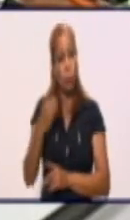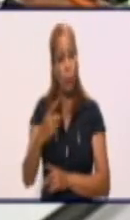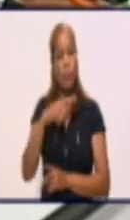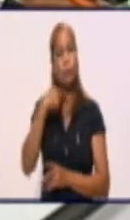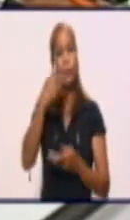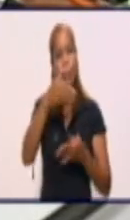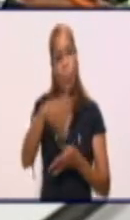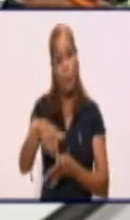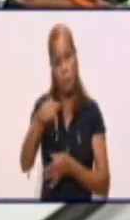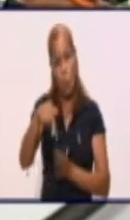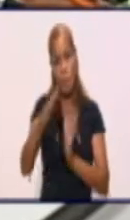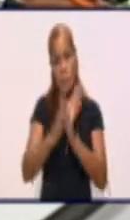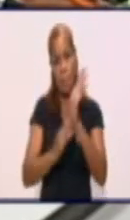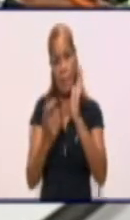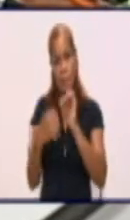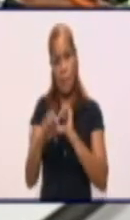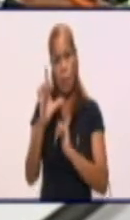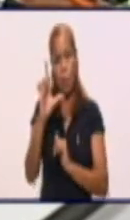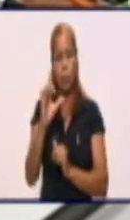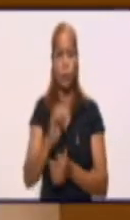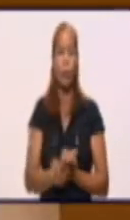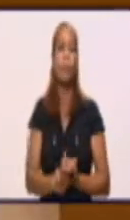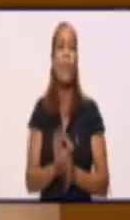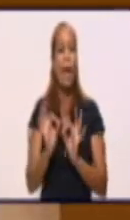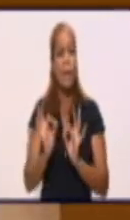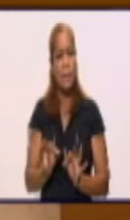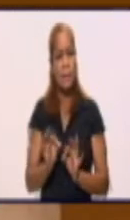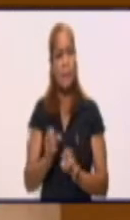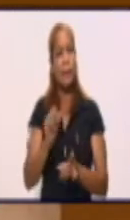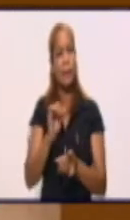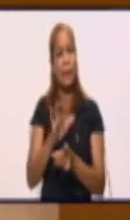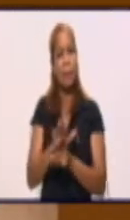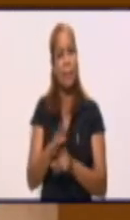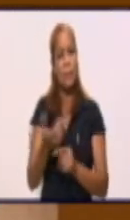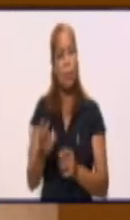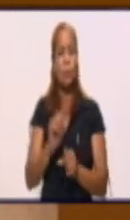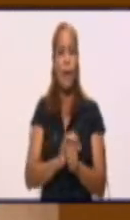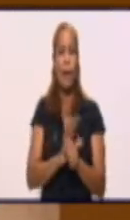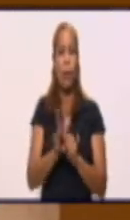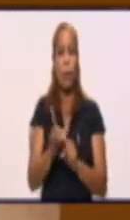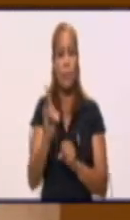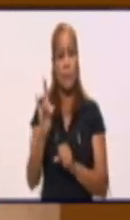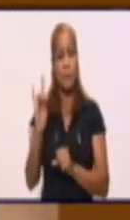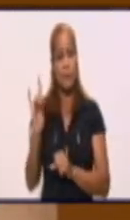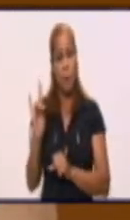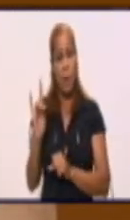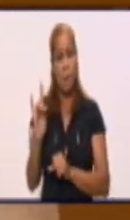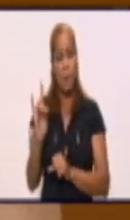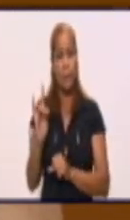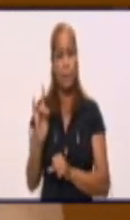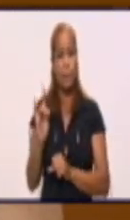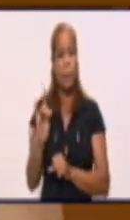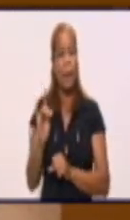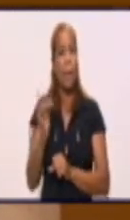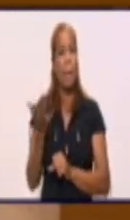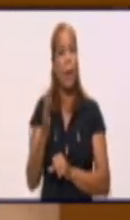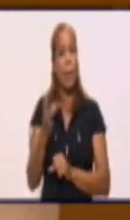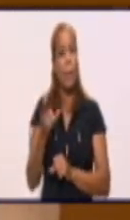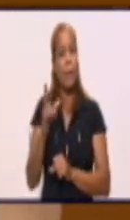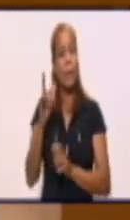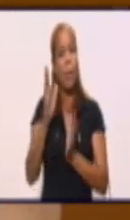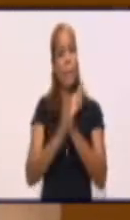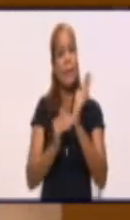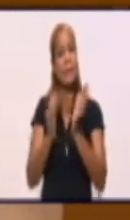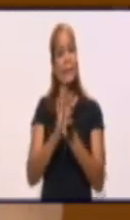es, Junil. Así es. Nosotros desde que comenzó la epidemia habíamos reportado cifras. En el mes de marzo comenzó a ascender la